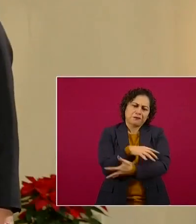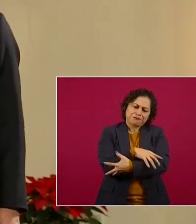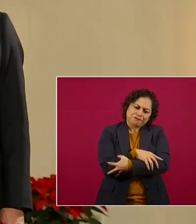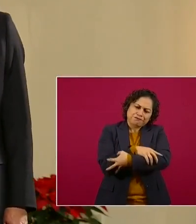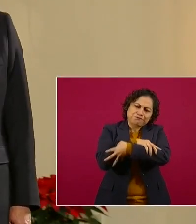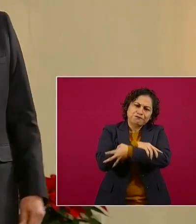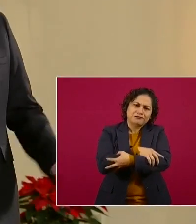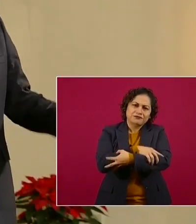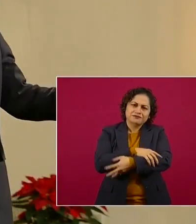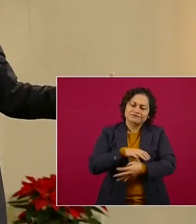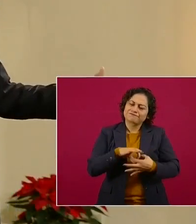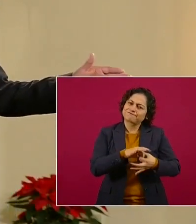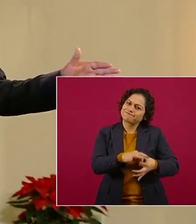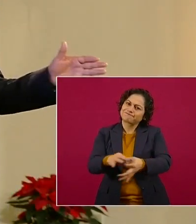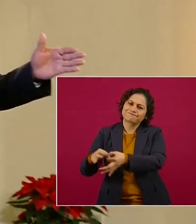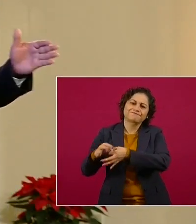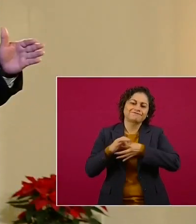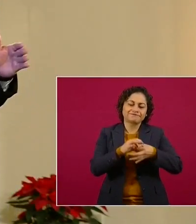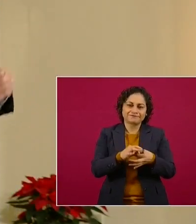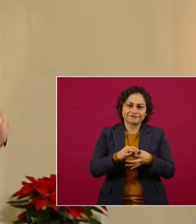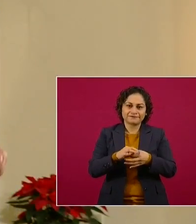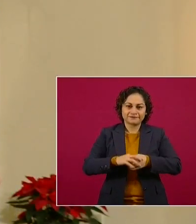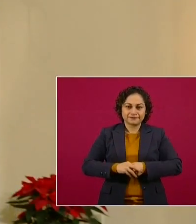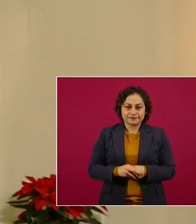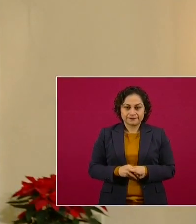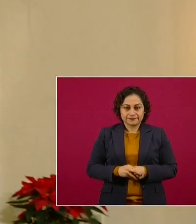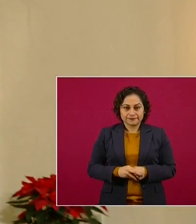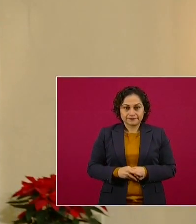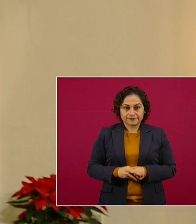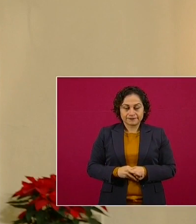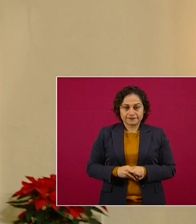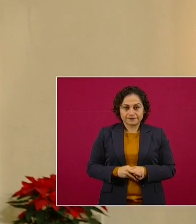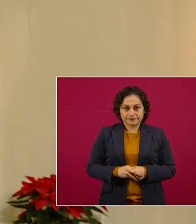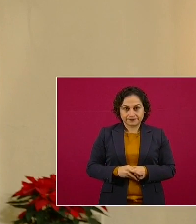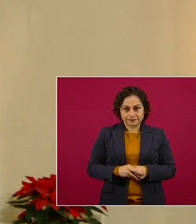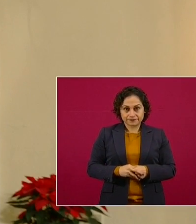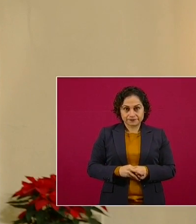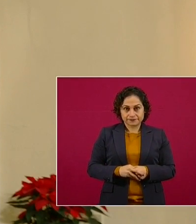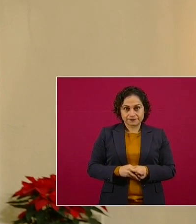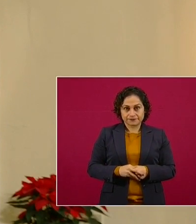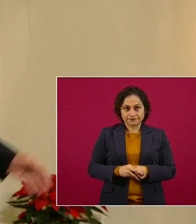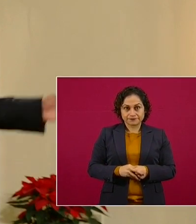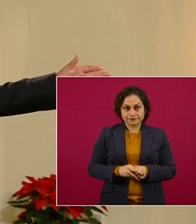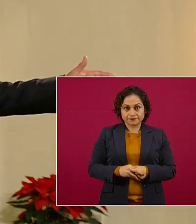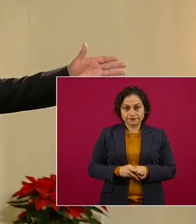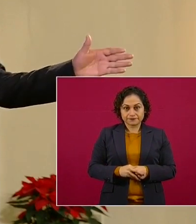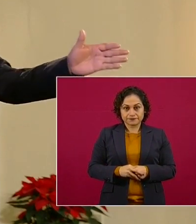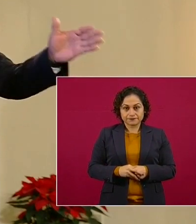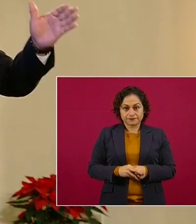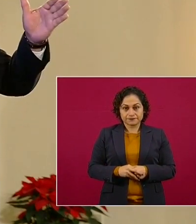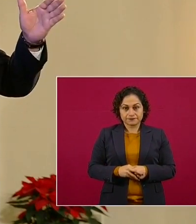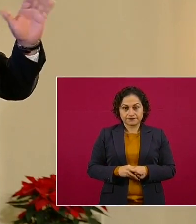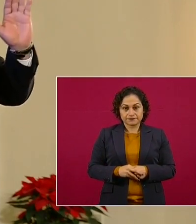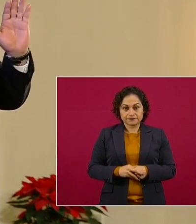En apariencia, cada quien hace